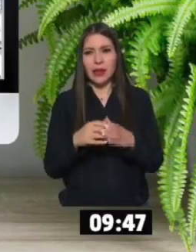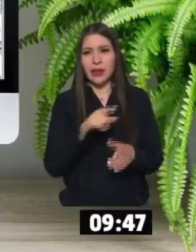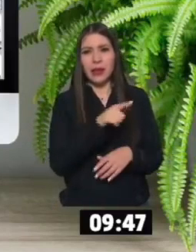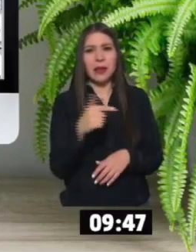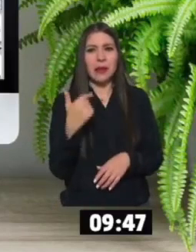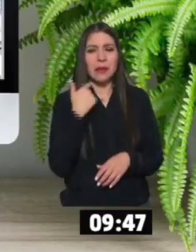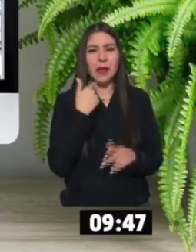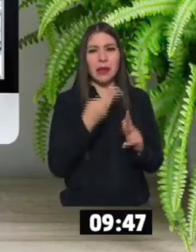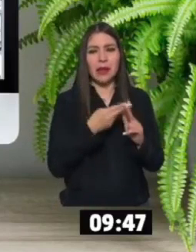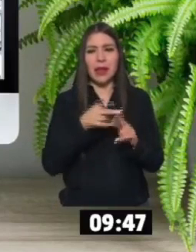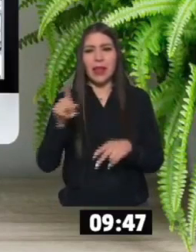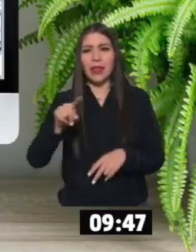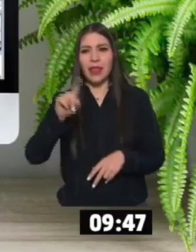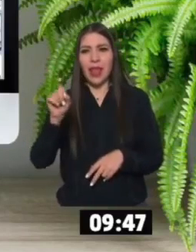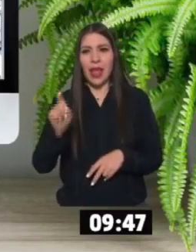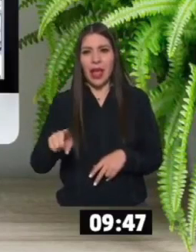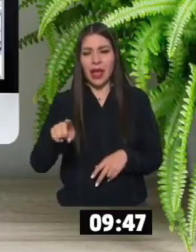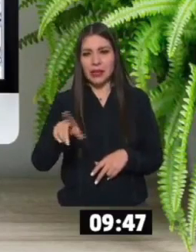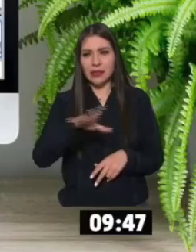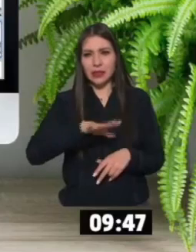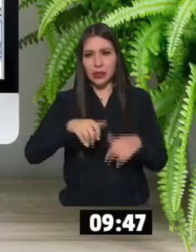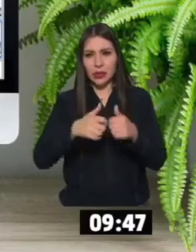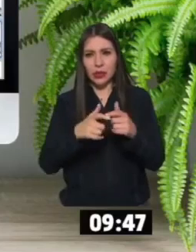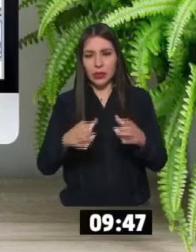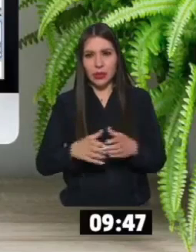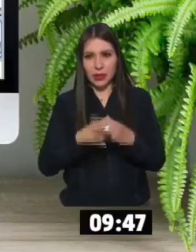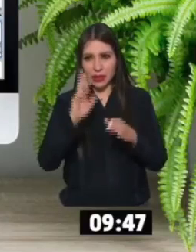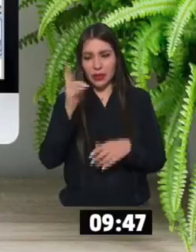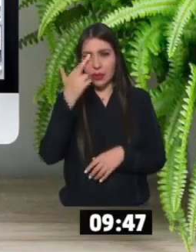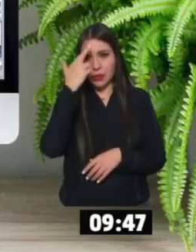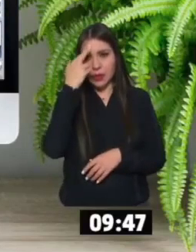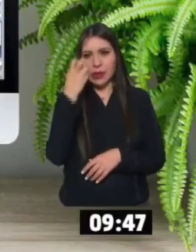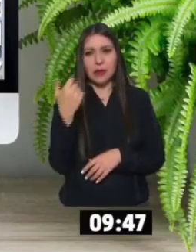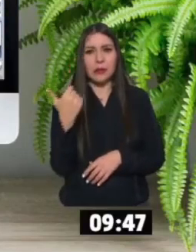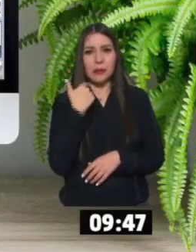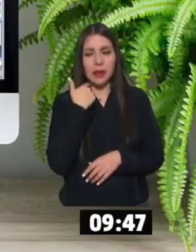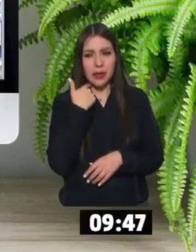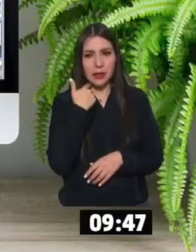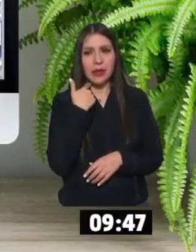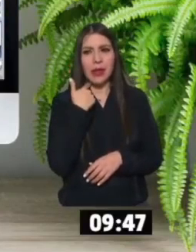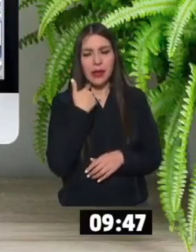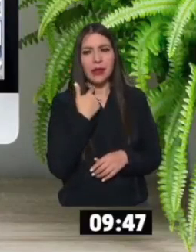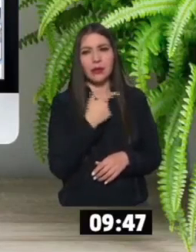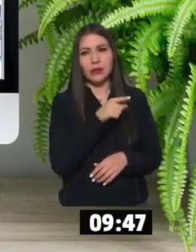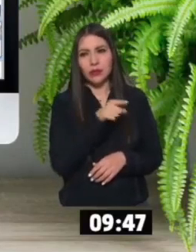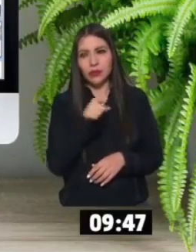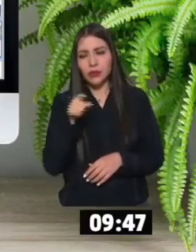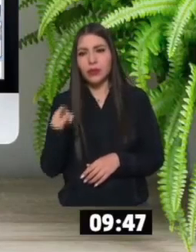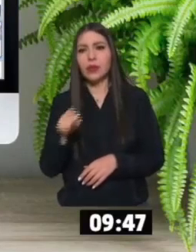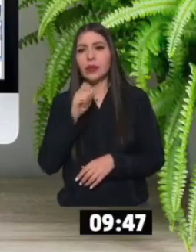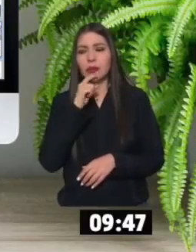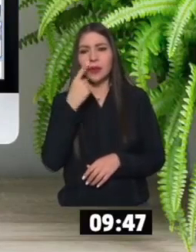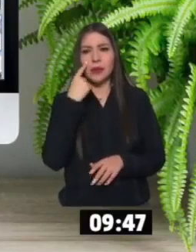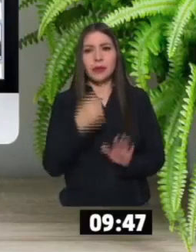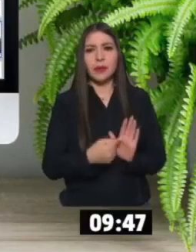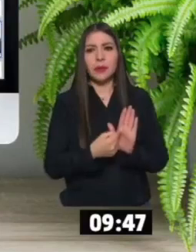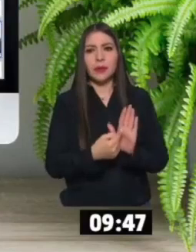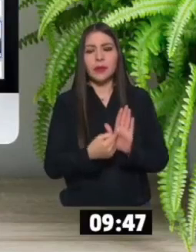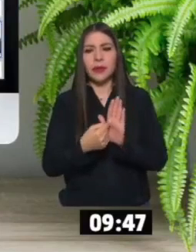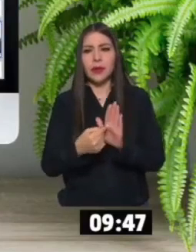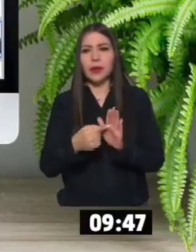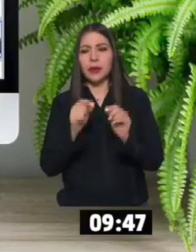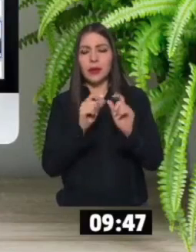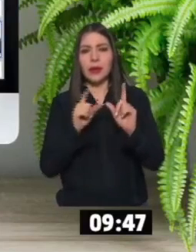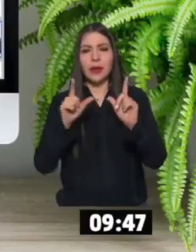feo! Allá en Texas, ¿no? Sí. Huayco, Texas, en Huayco, Texas. ¿No? Ahí están viendo todo lo que sale.